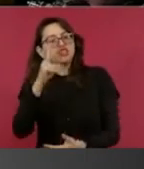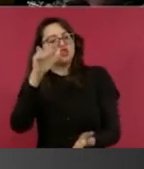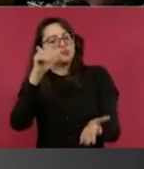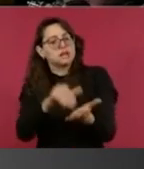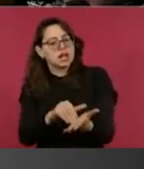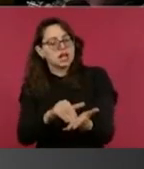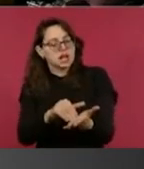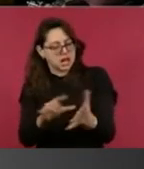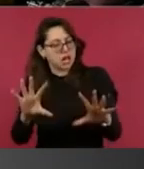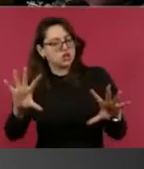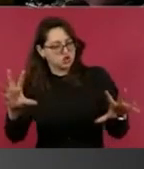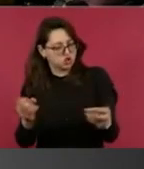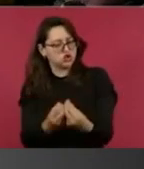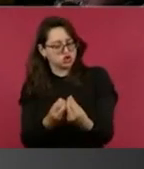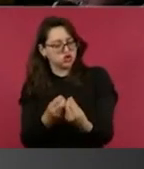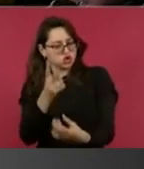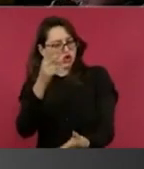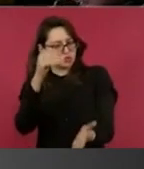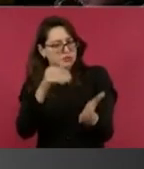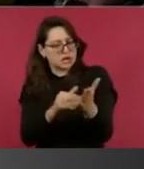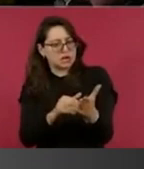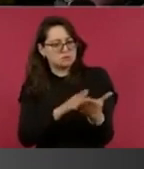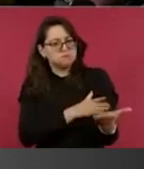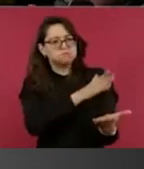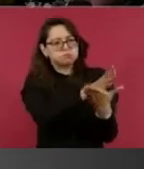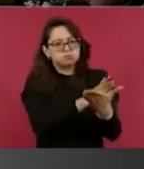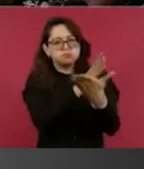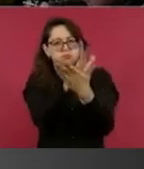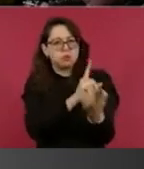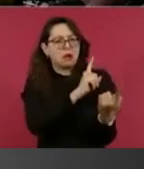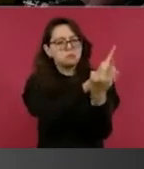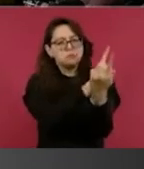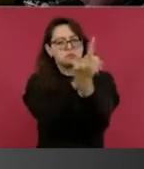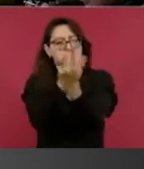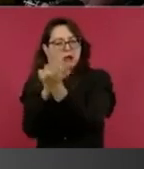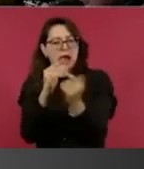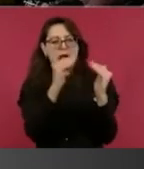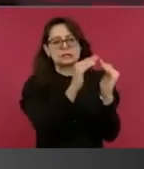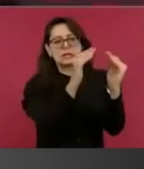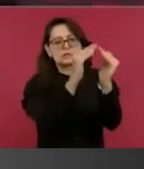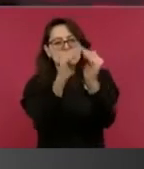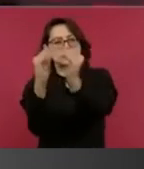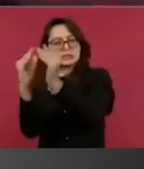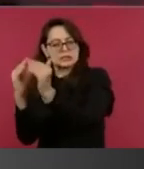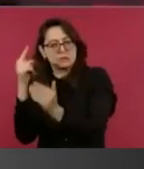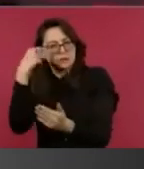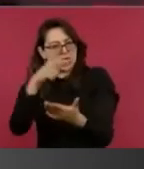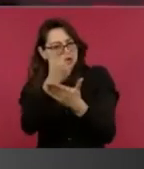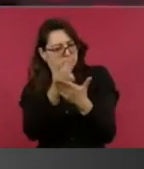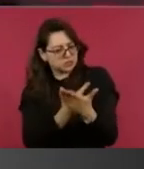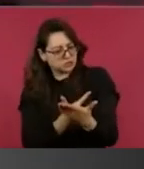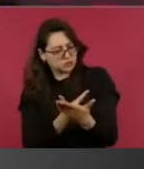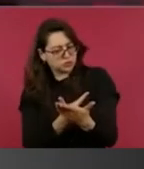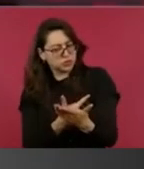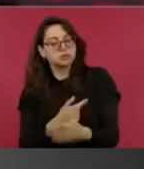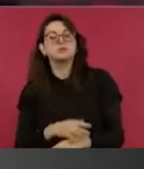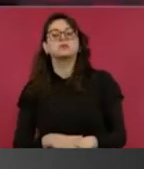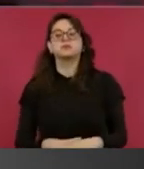mil, presidente. Dos mil. Bueno, hay que avanzar y como quedamos ayer